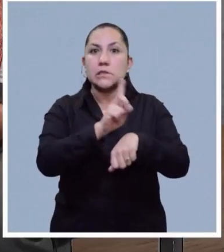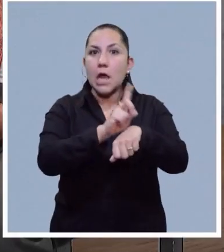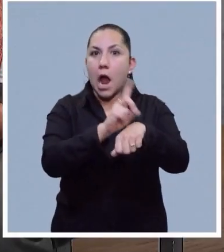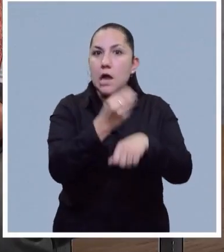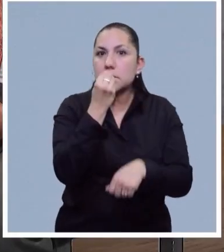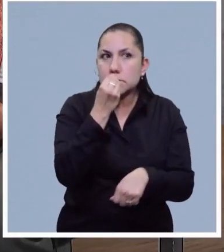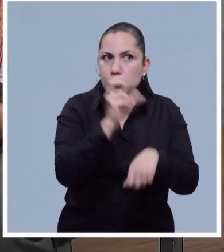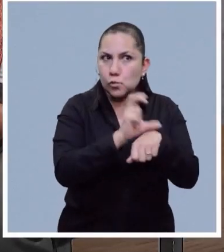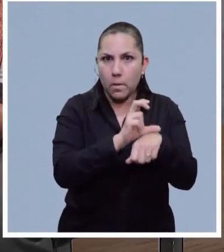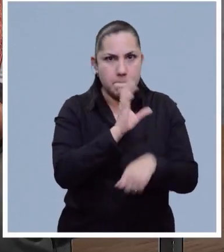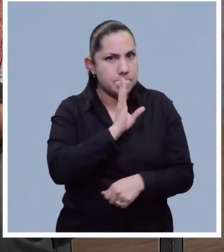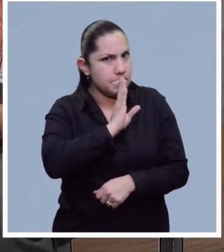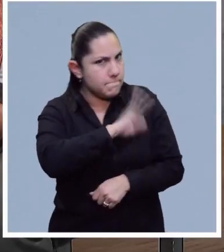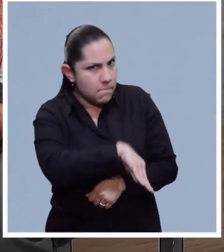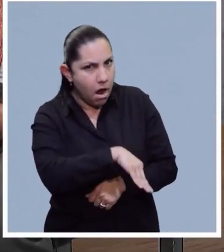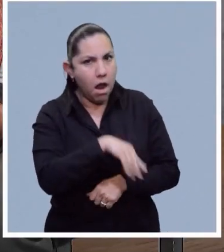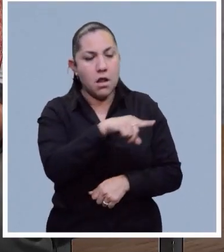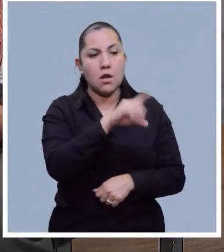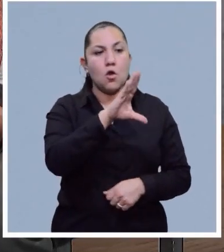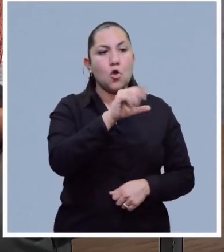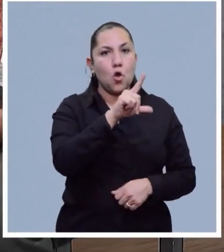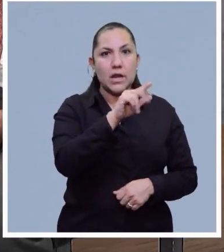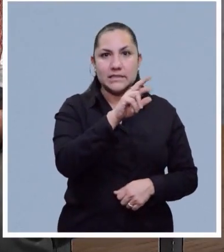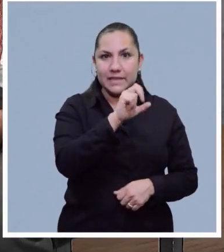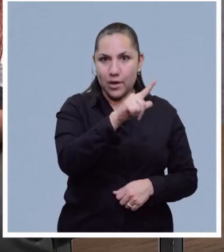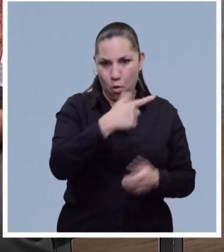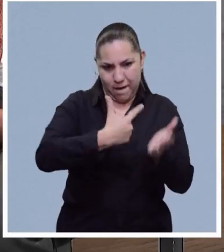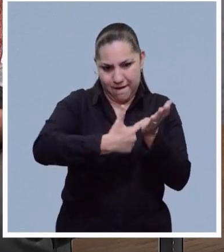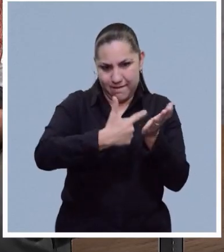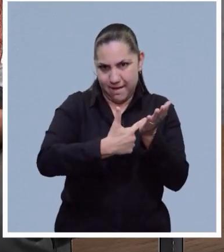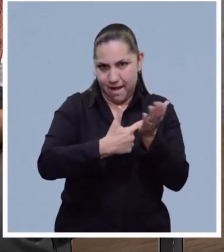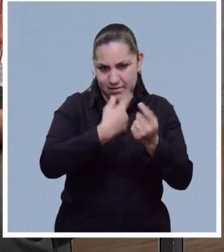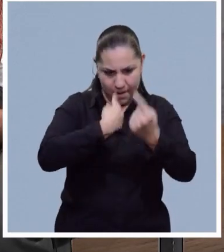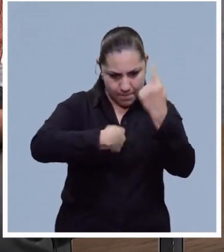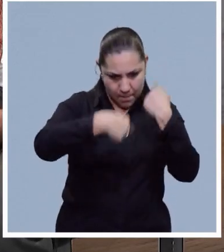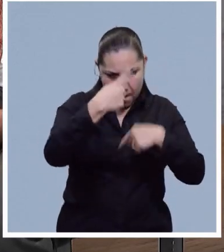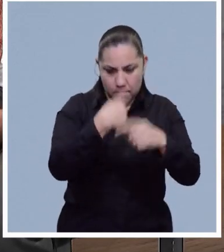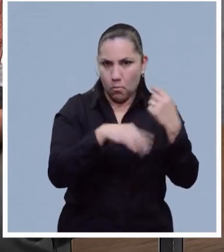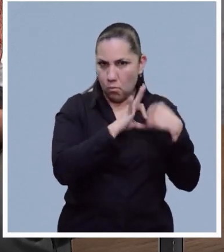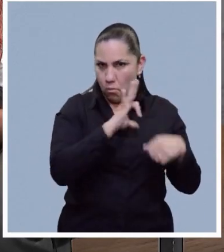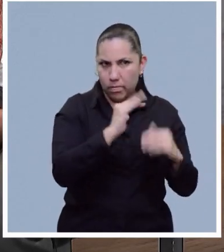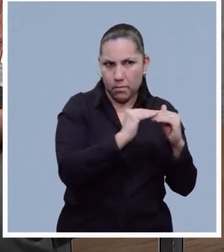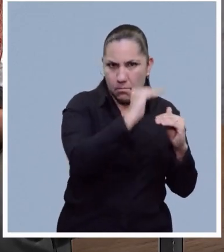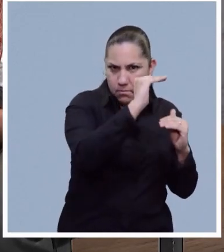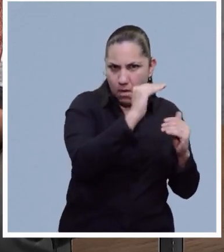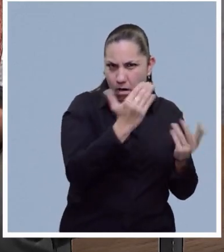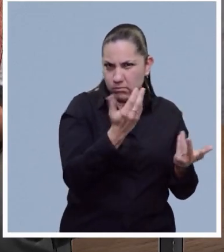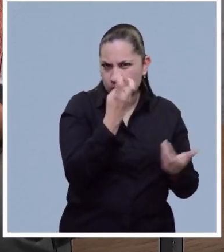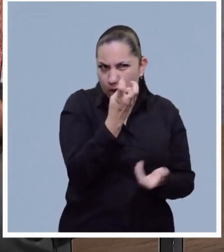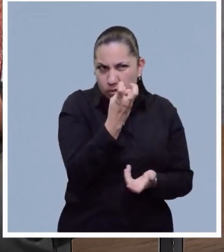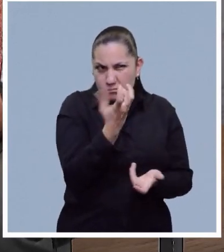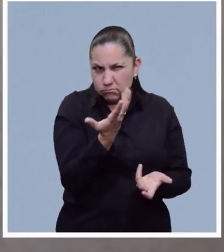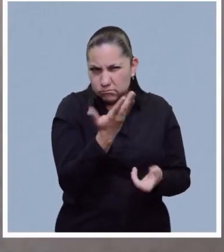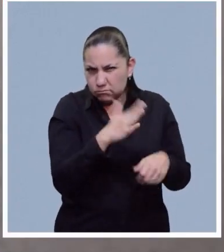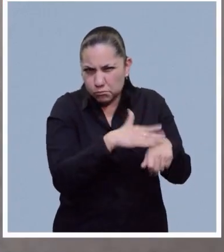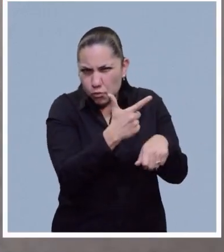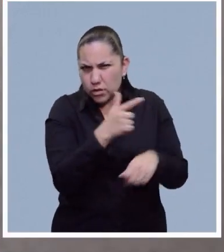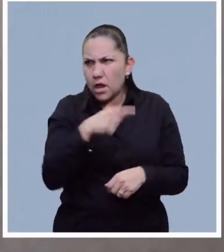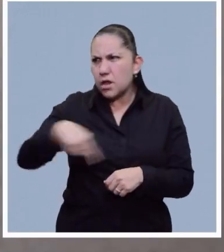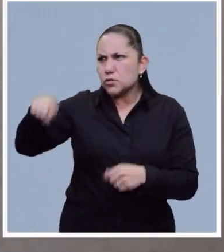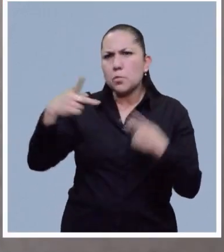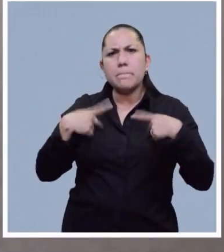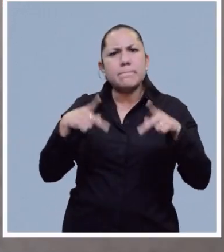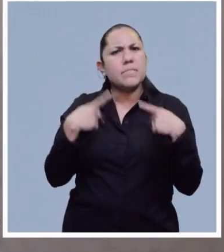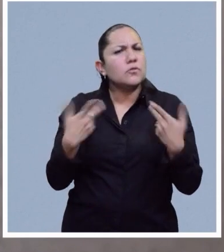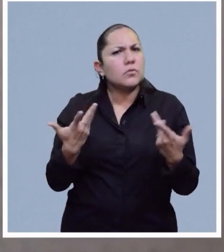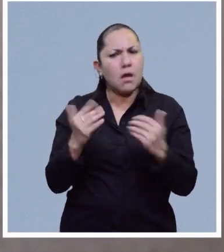para el colesterol o elevar el colesterol? Y también puedes saber qué es lo que realmente está elevando el colesterol en las personas. Bueno, el